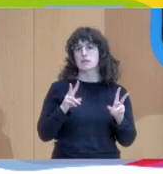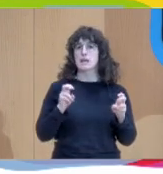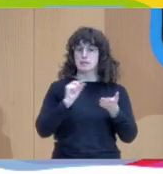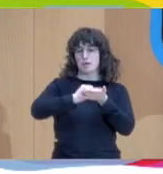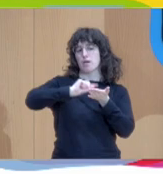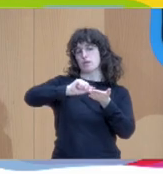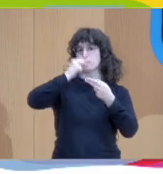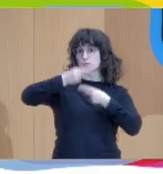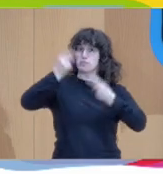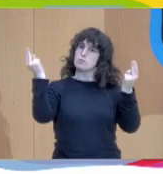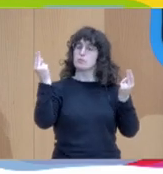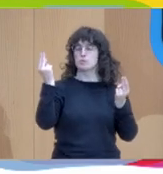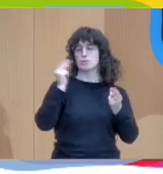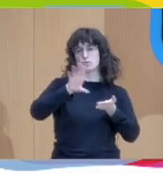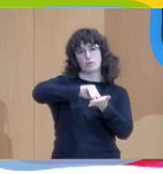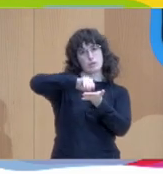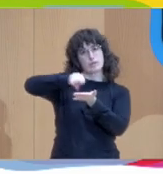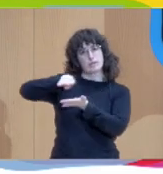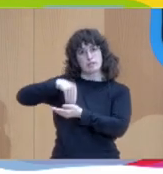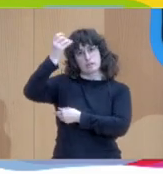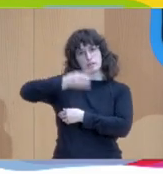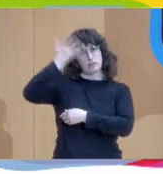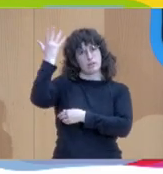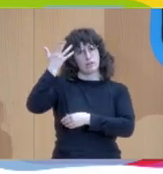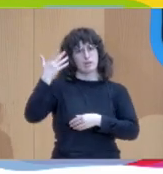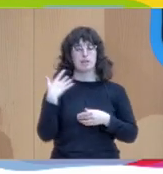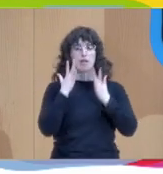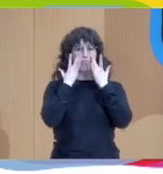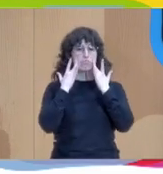también, de recoger las ideas de manera literal.